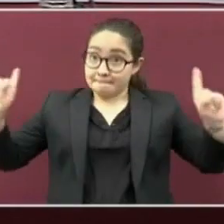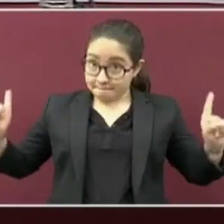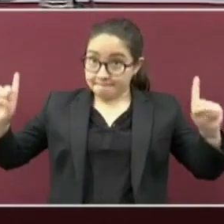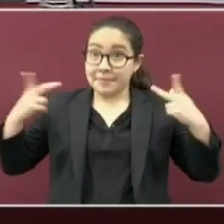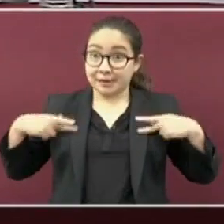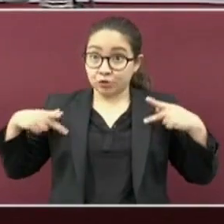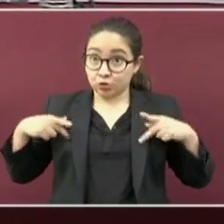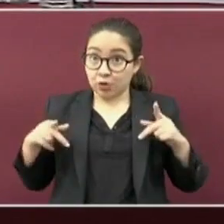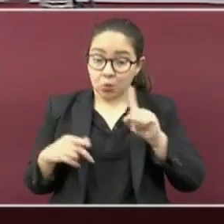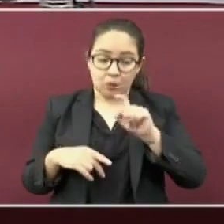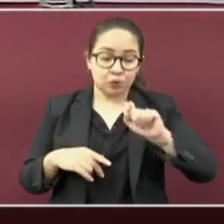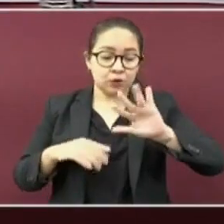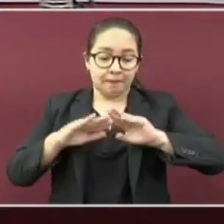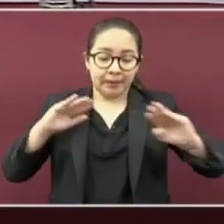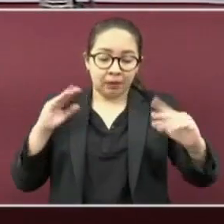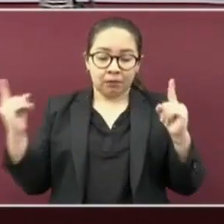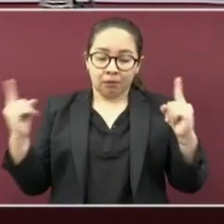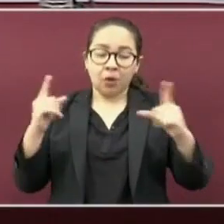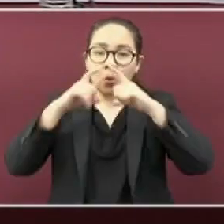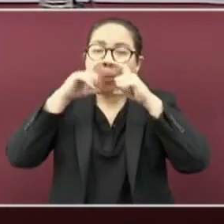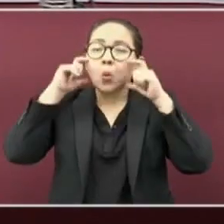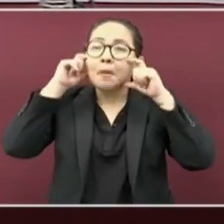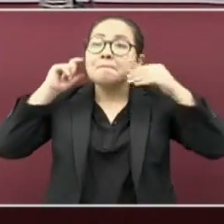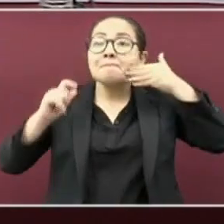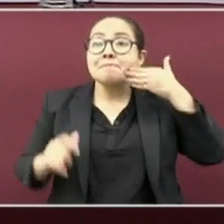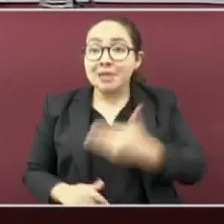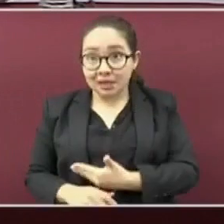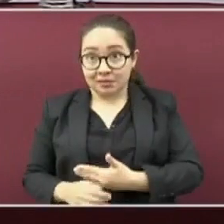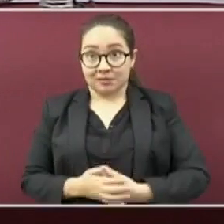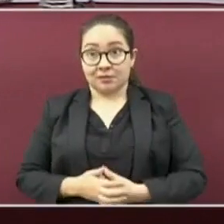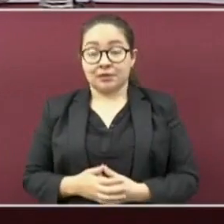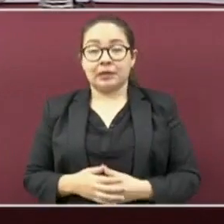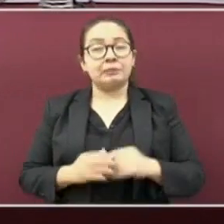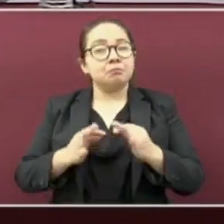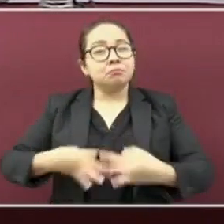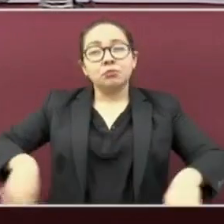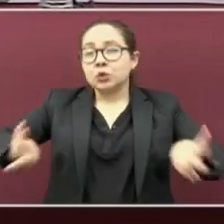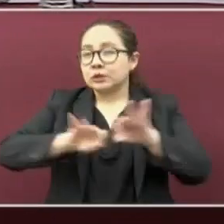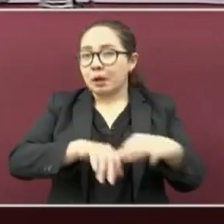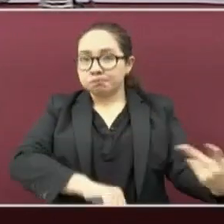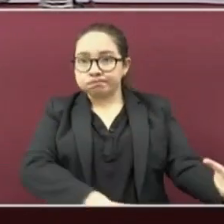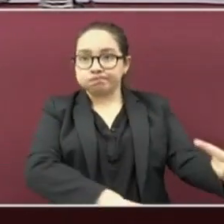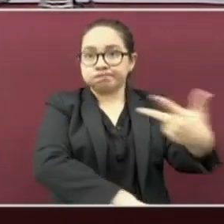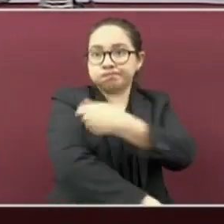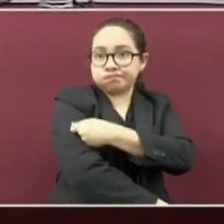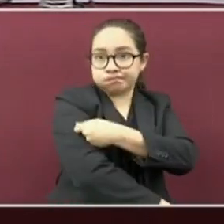el uso correcto del cubrebocas y, por favor, la vacuna. Con esto